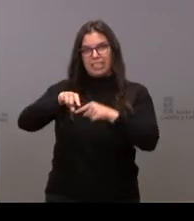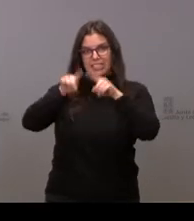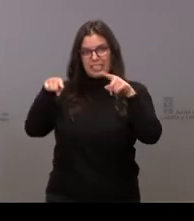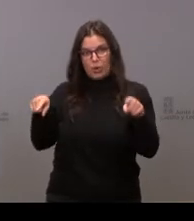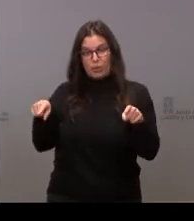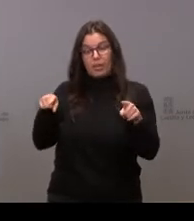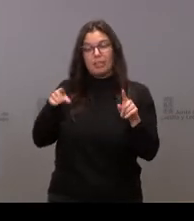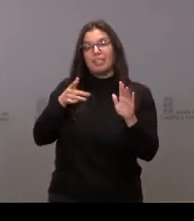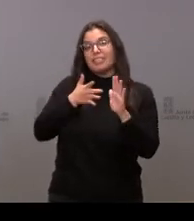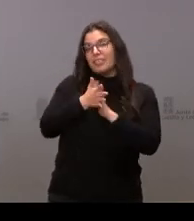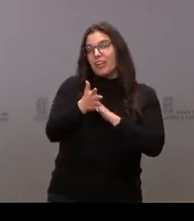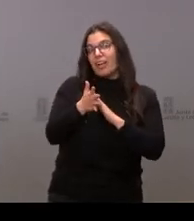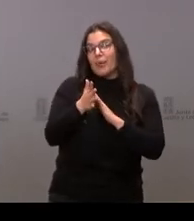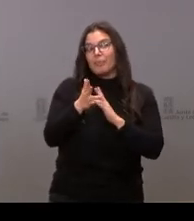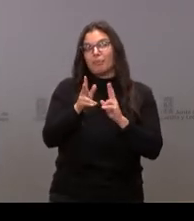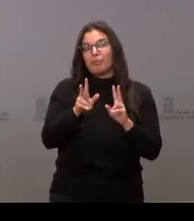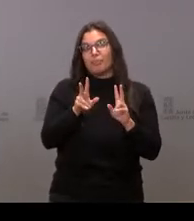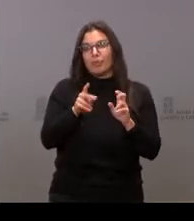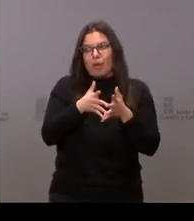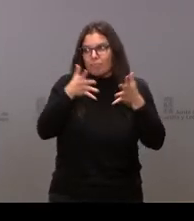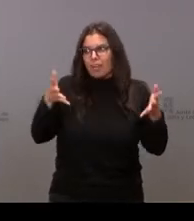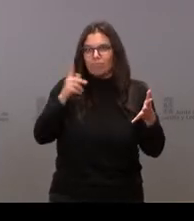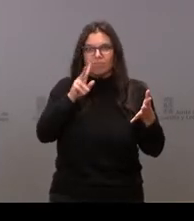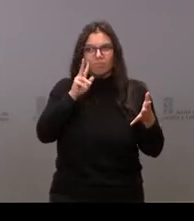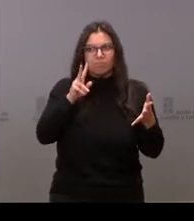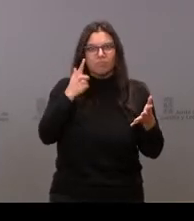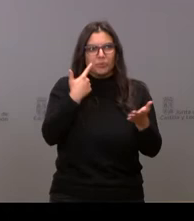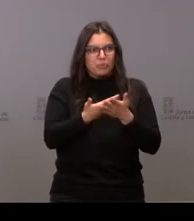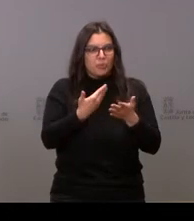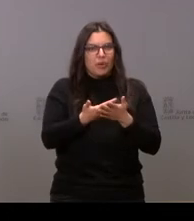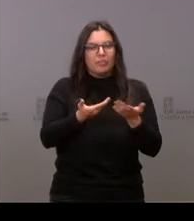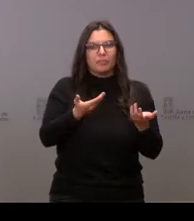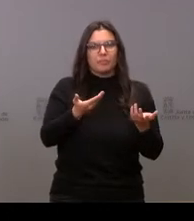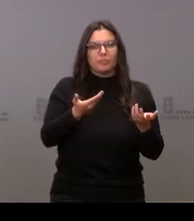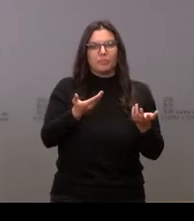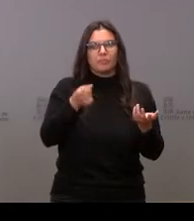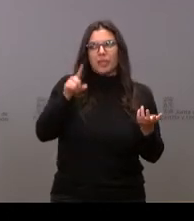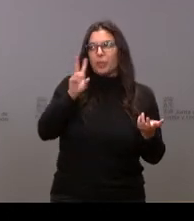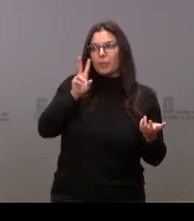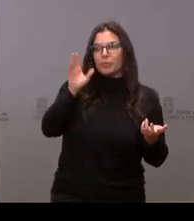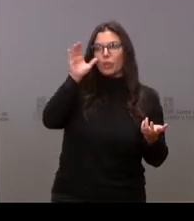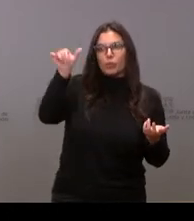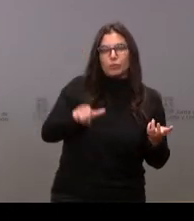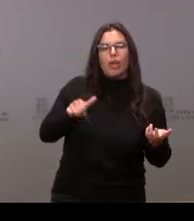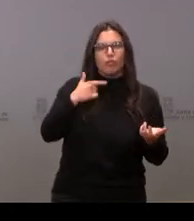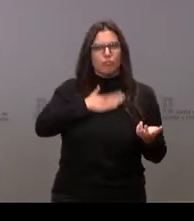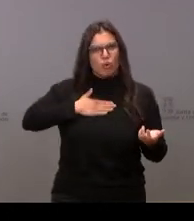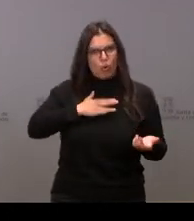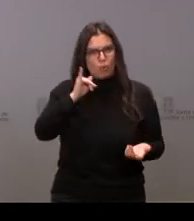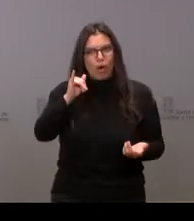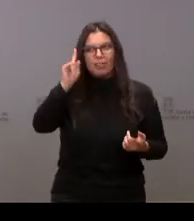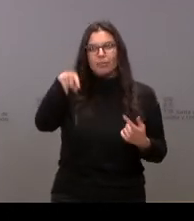la que estamos comprobando, la que hemos podido escuchar de comodidad, por un lado, también de